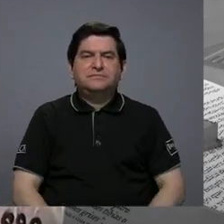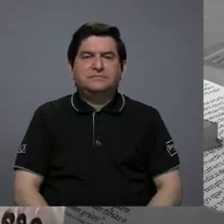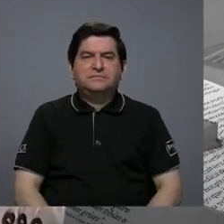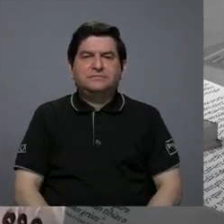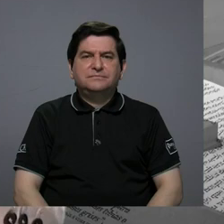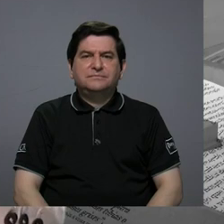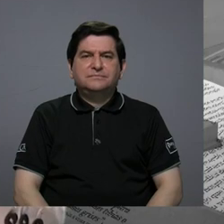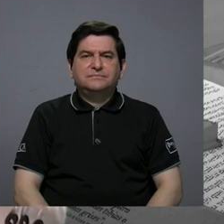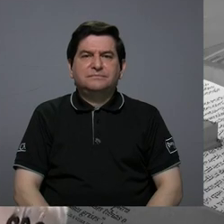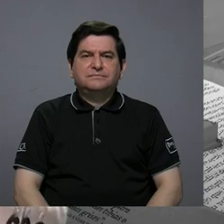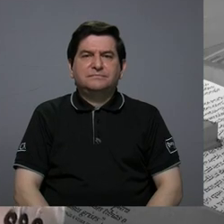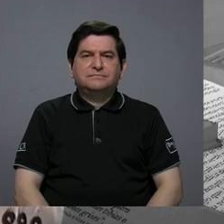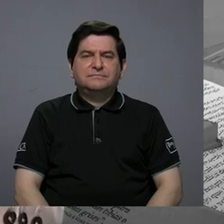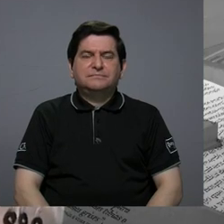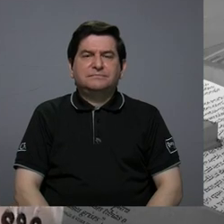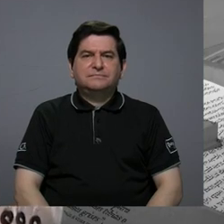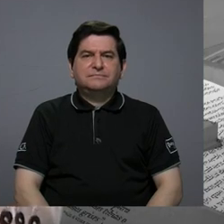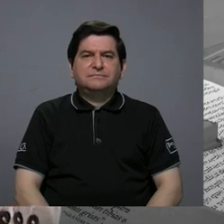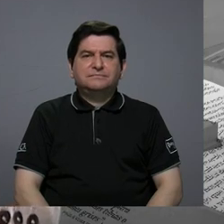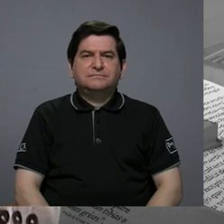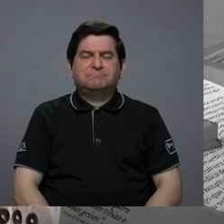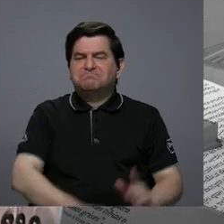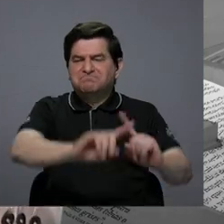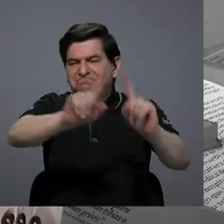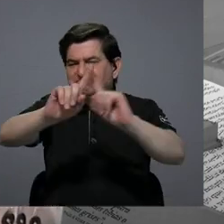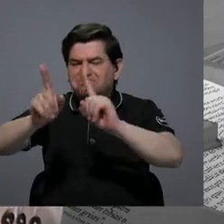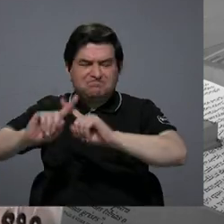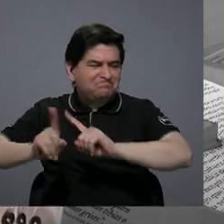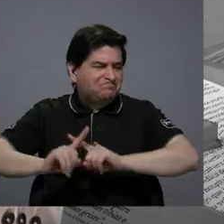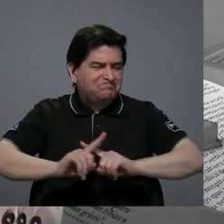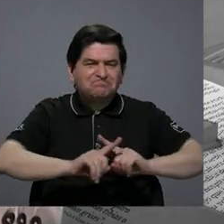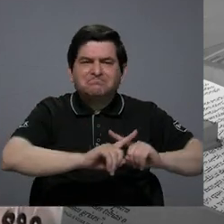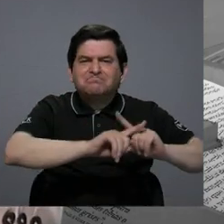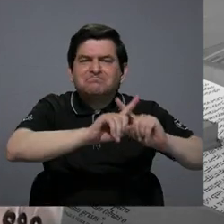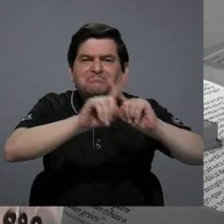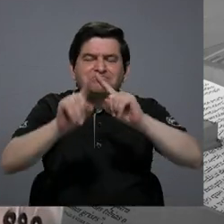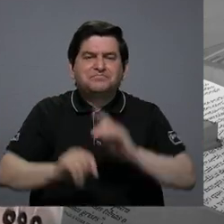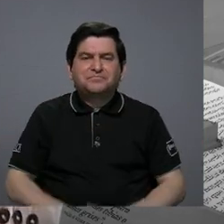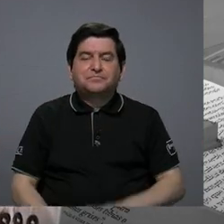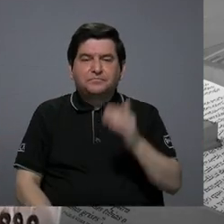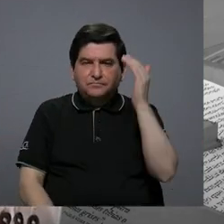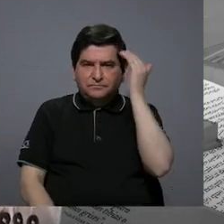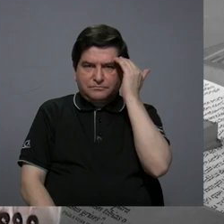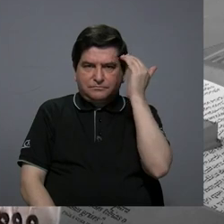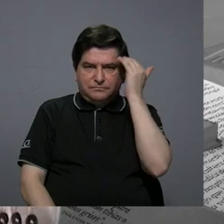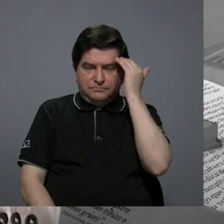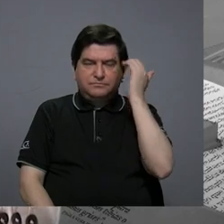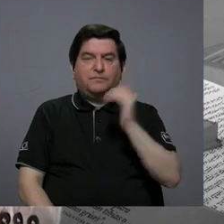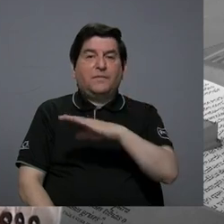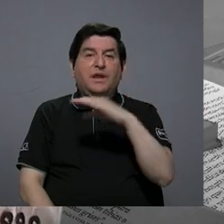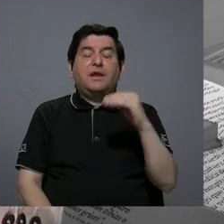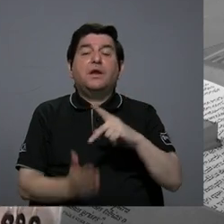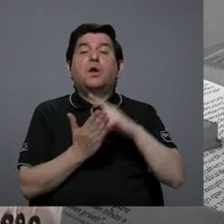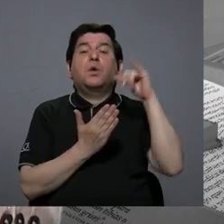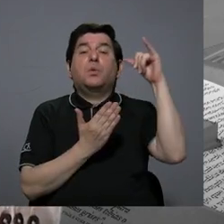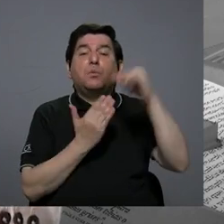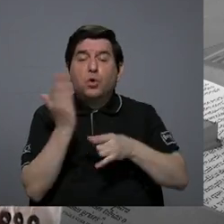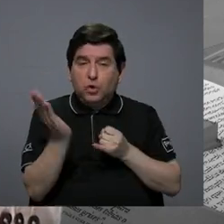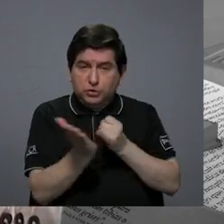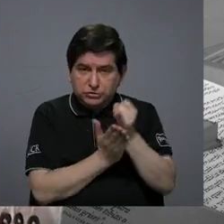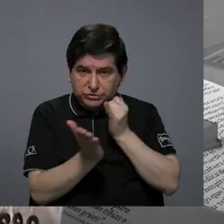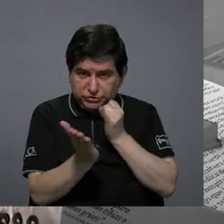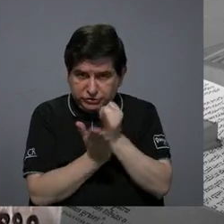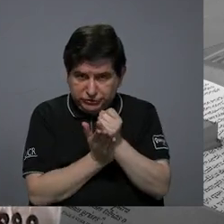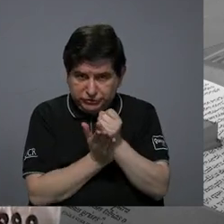de diversos saberes y proyectos de